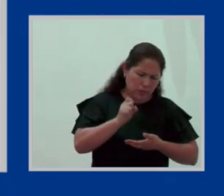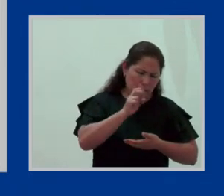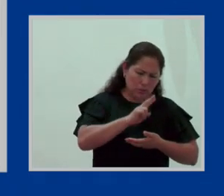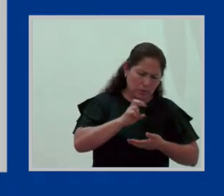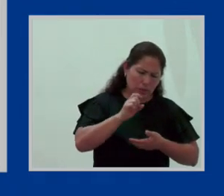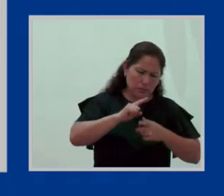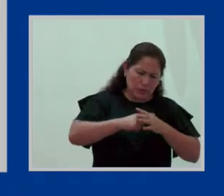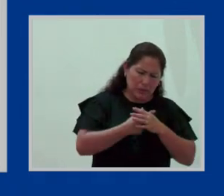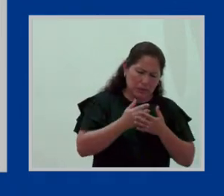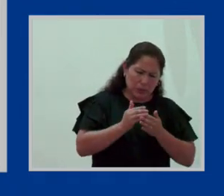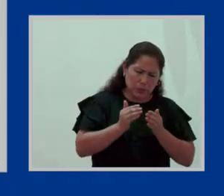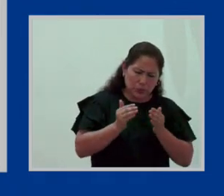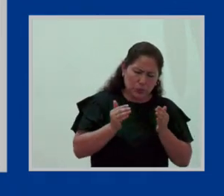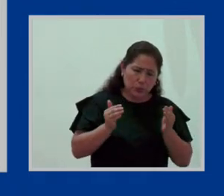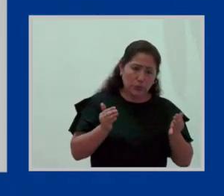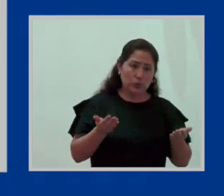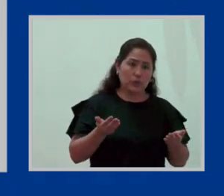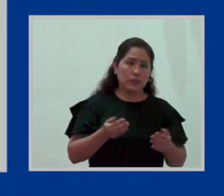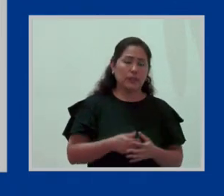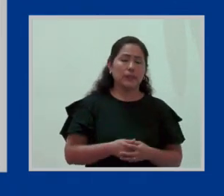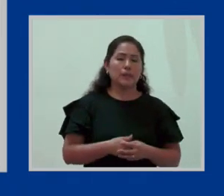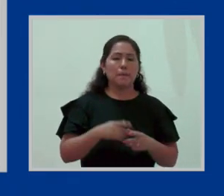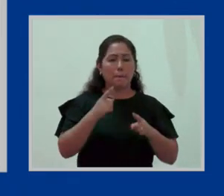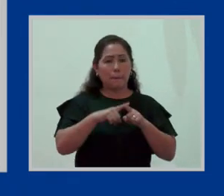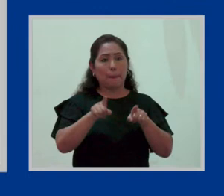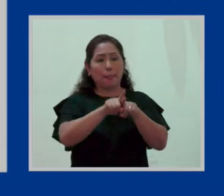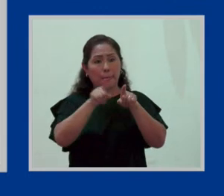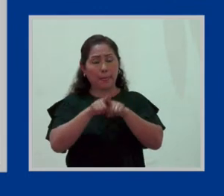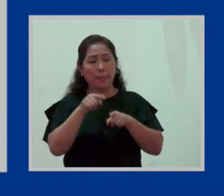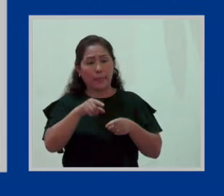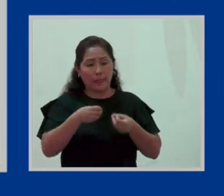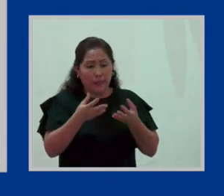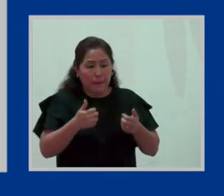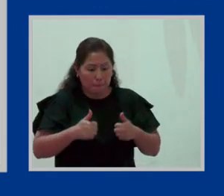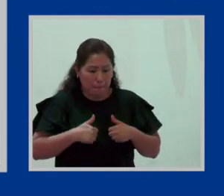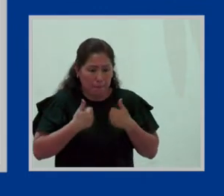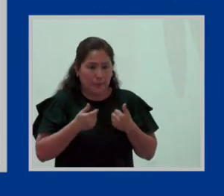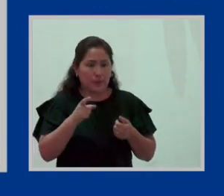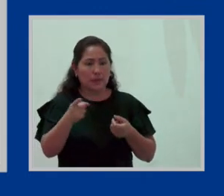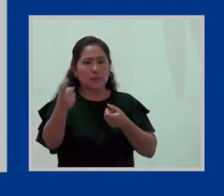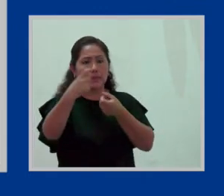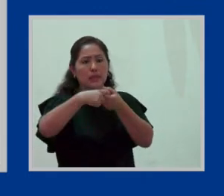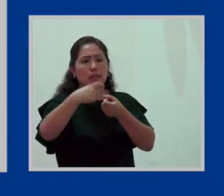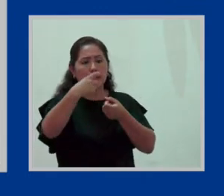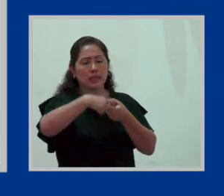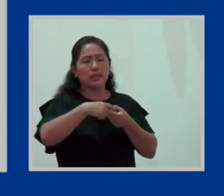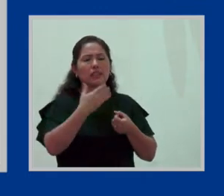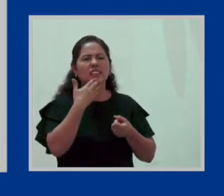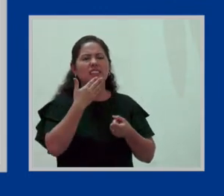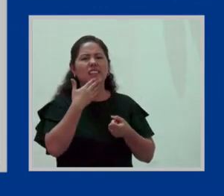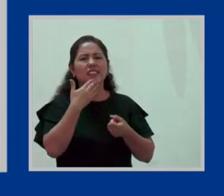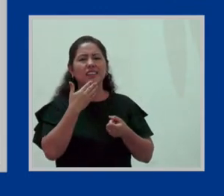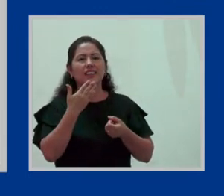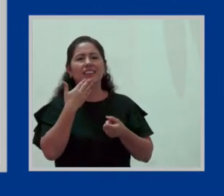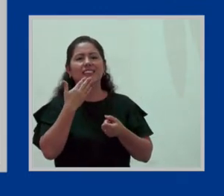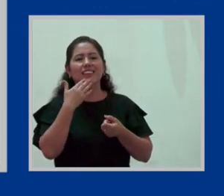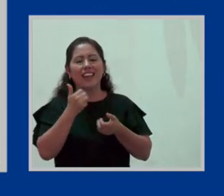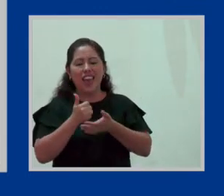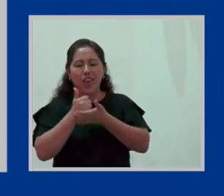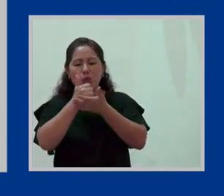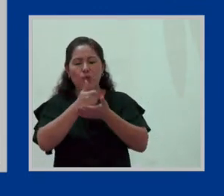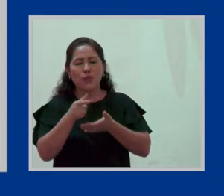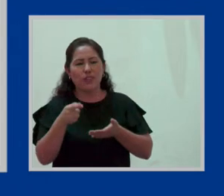¿no? Pero también, para que haya esa vida, hubo la participación de alguien más, ¿no? Biológicamente.